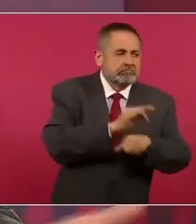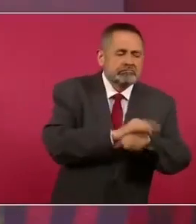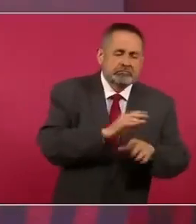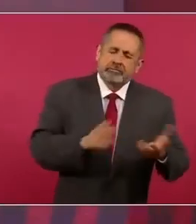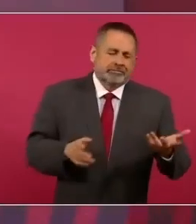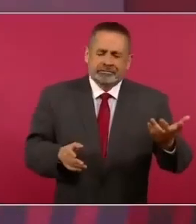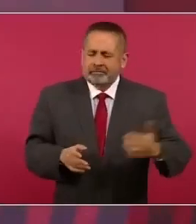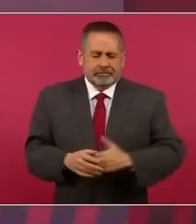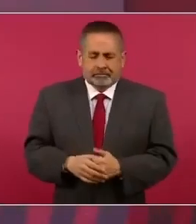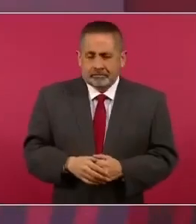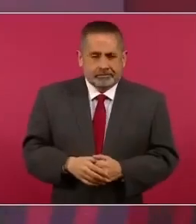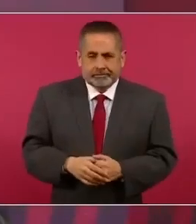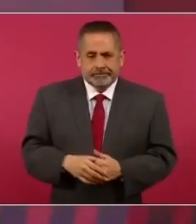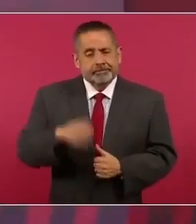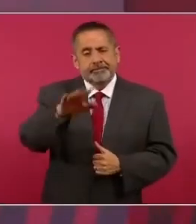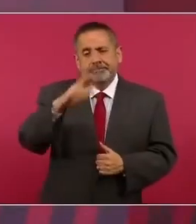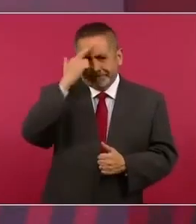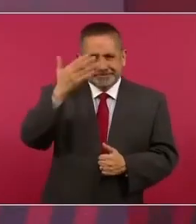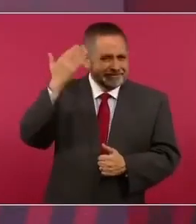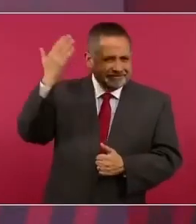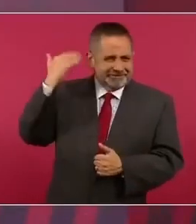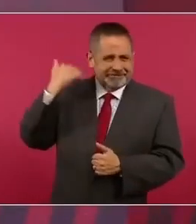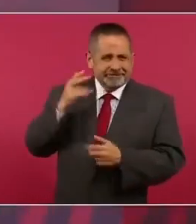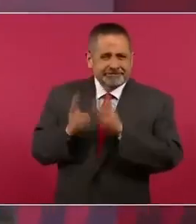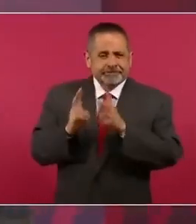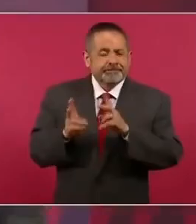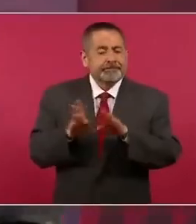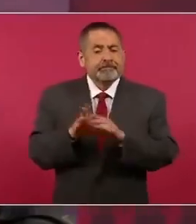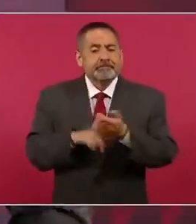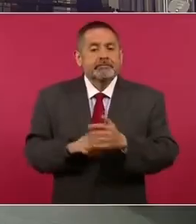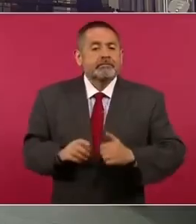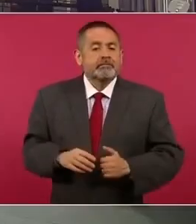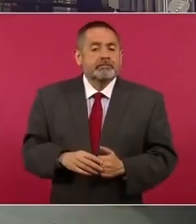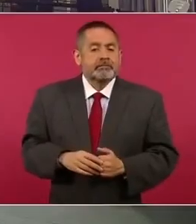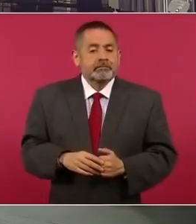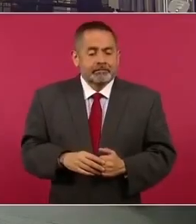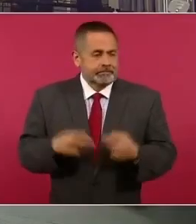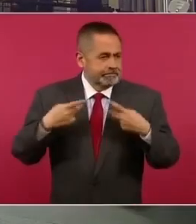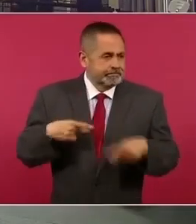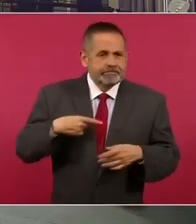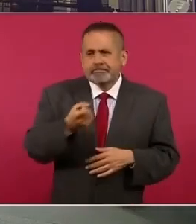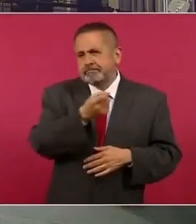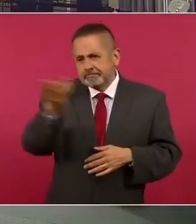hablaba yo la vez pasada de que los buenos compositores escritores